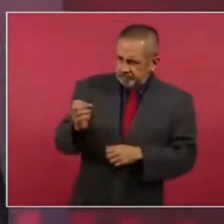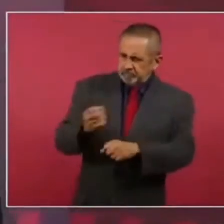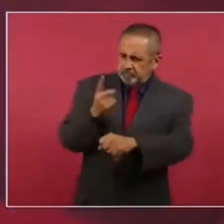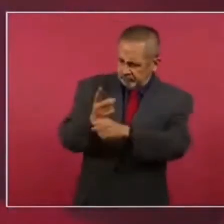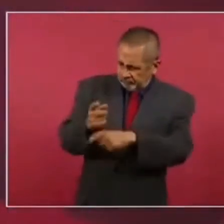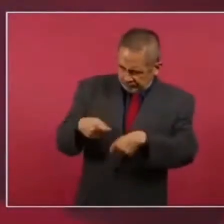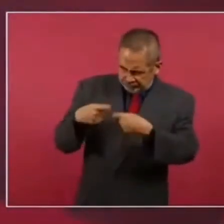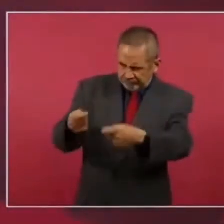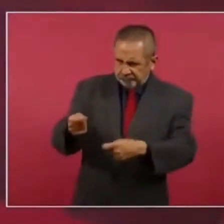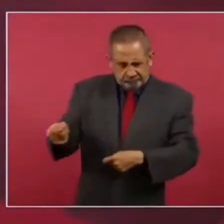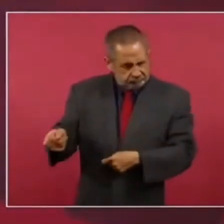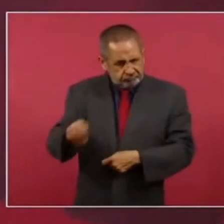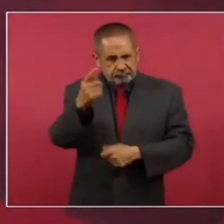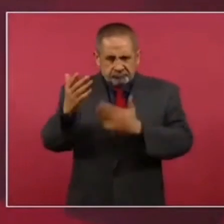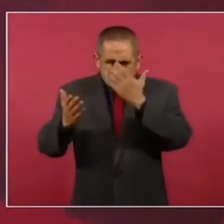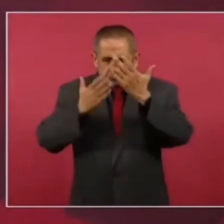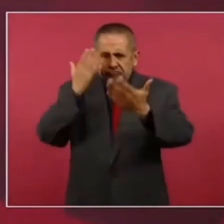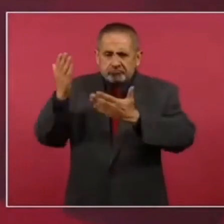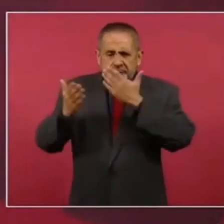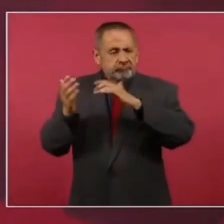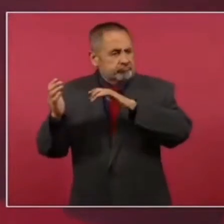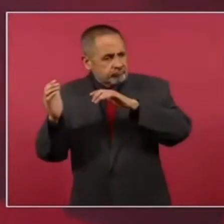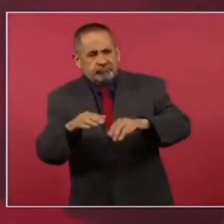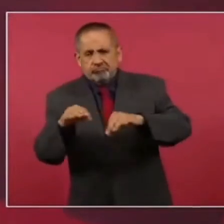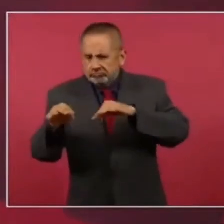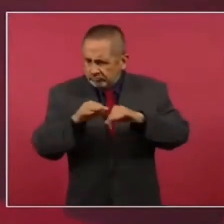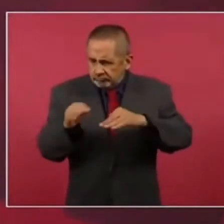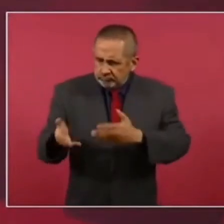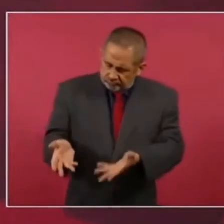de estudio, de trabajo.